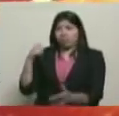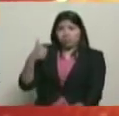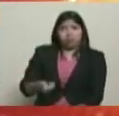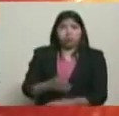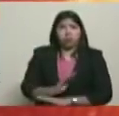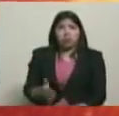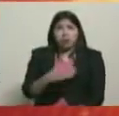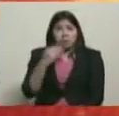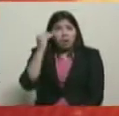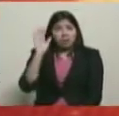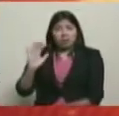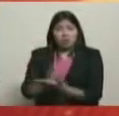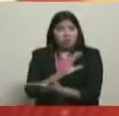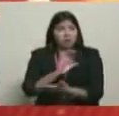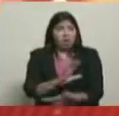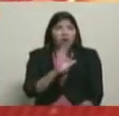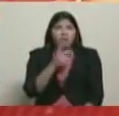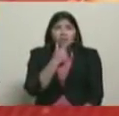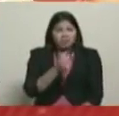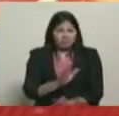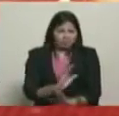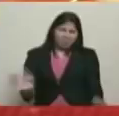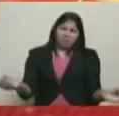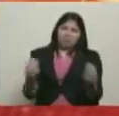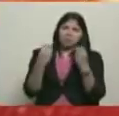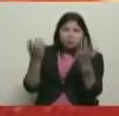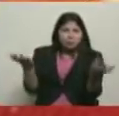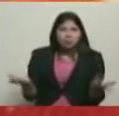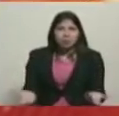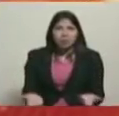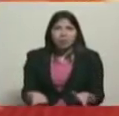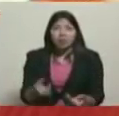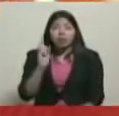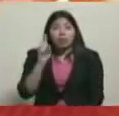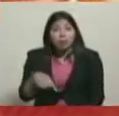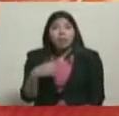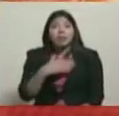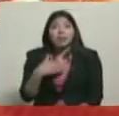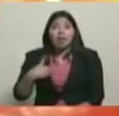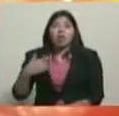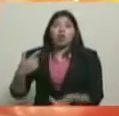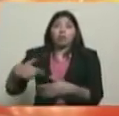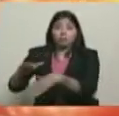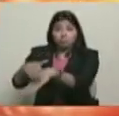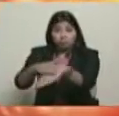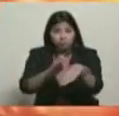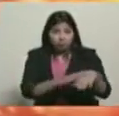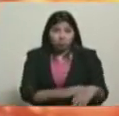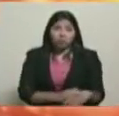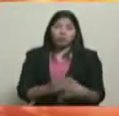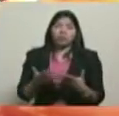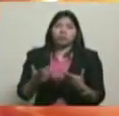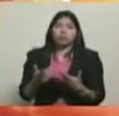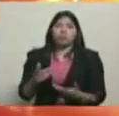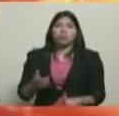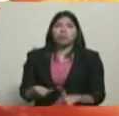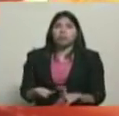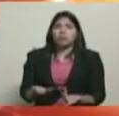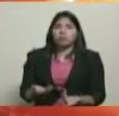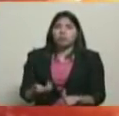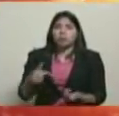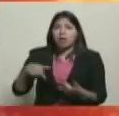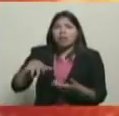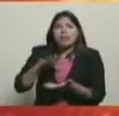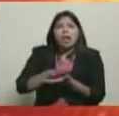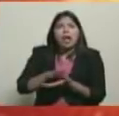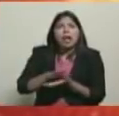de Estado al pueblo de Venezuela. Además, yo quiero reiterar que no solo es... no solo es que hay tranquilidad, sino